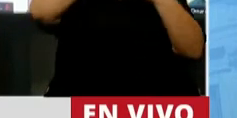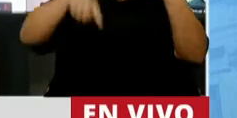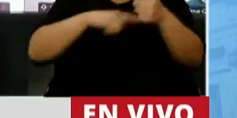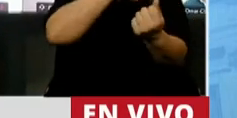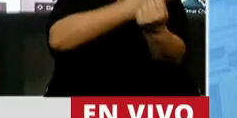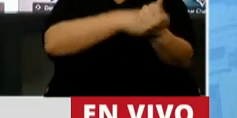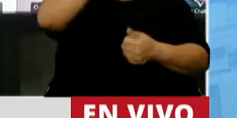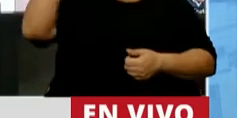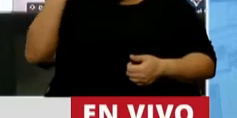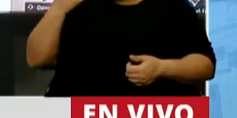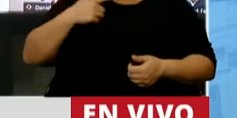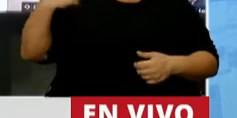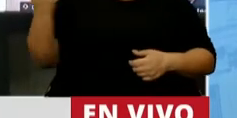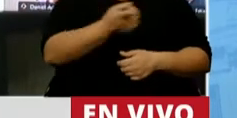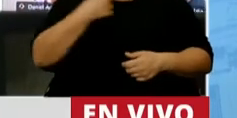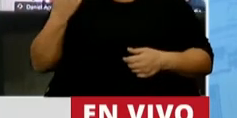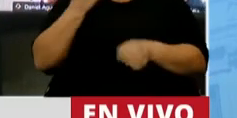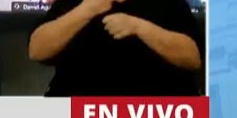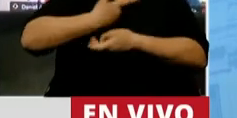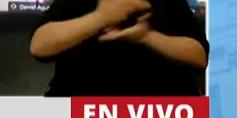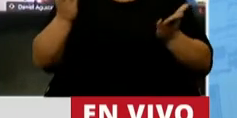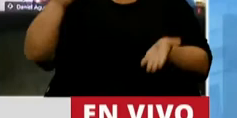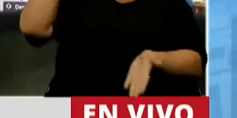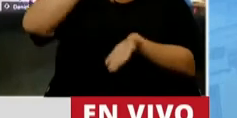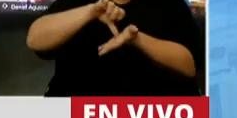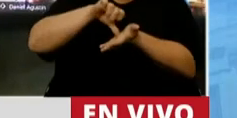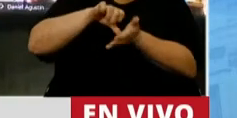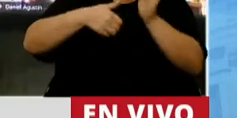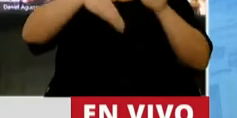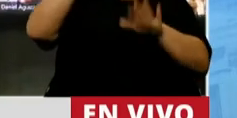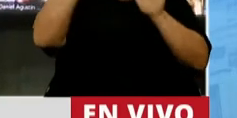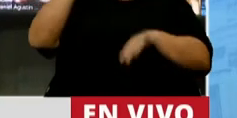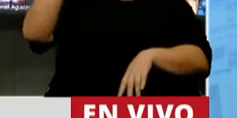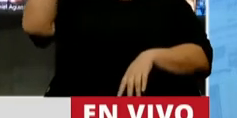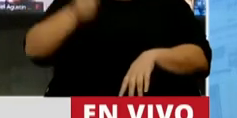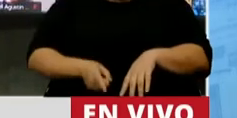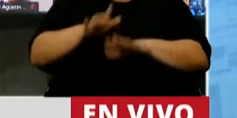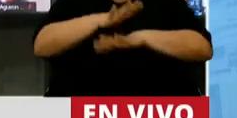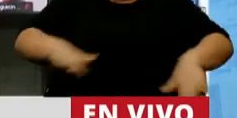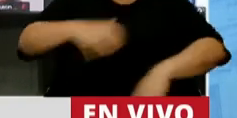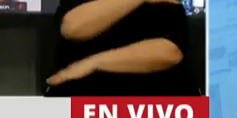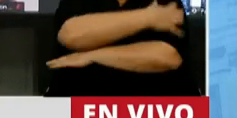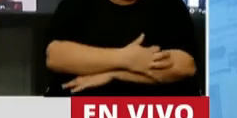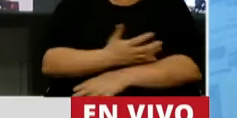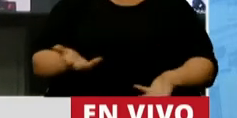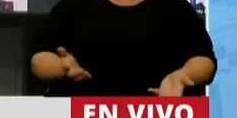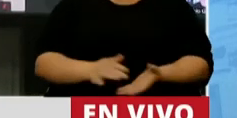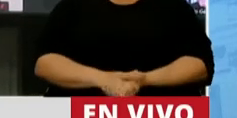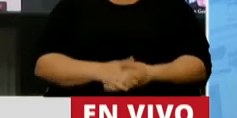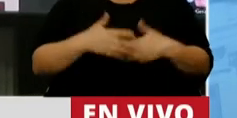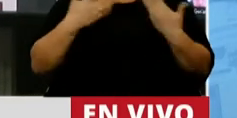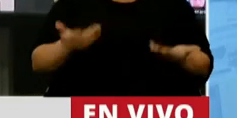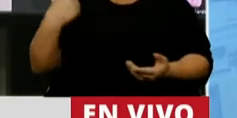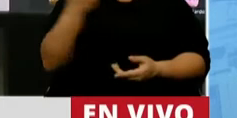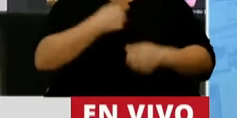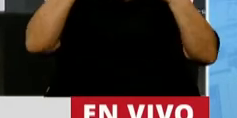poderes del Estado. Somos todos servidores públicos de un país donde más del 60% de los chicos son pobres. Entonces